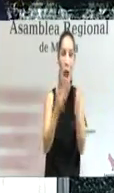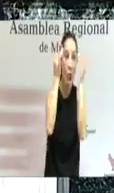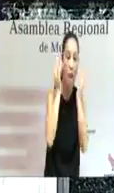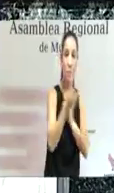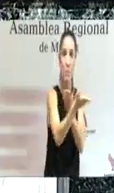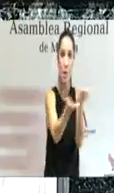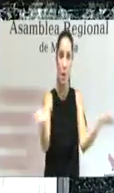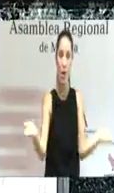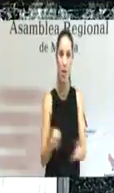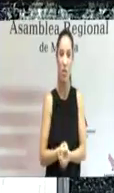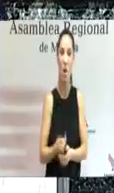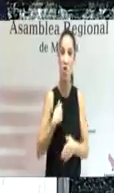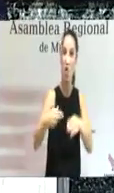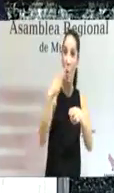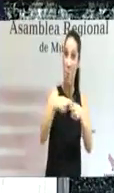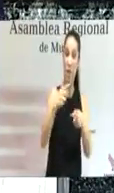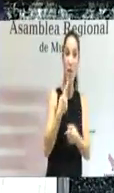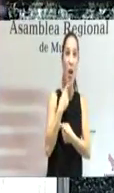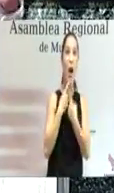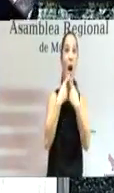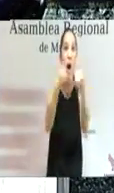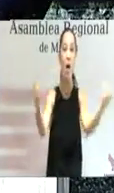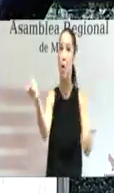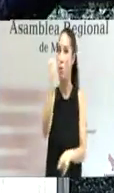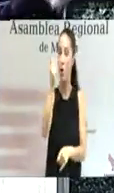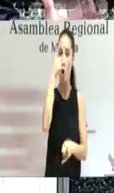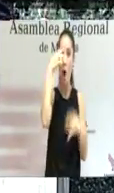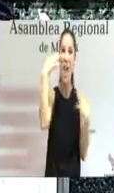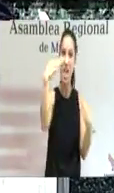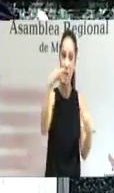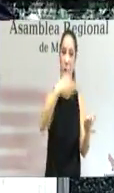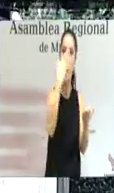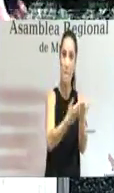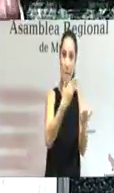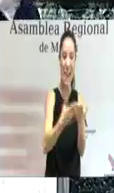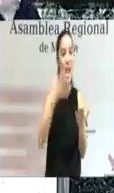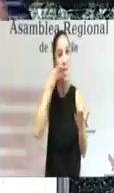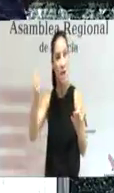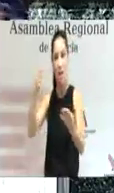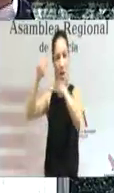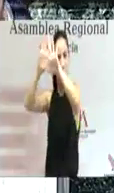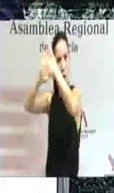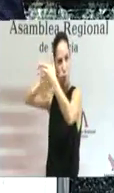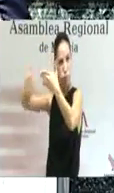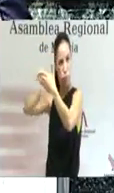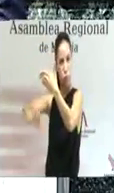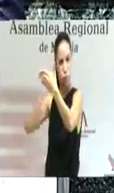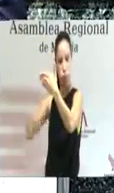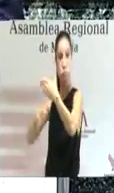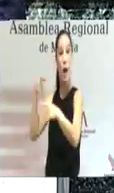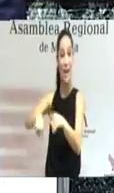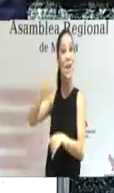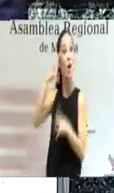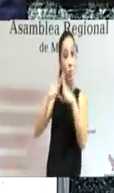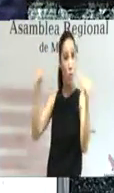No es una declaración política, señorías. Son informes del Laboratorio de Sanidad y de la Universidad Politécnica de